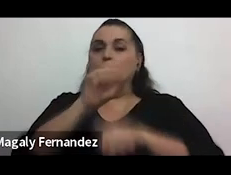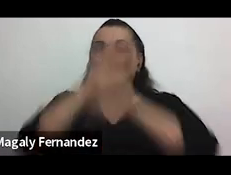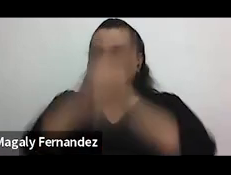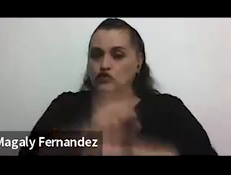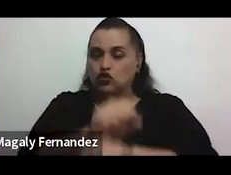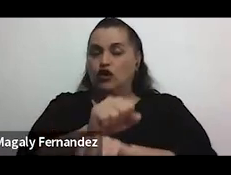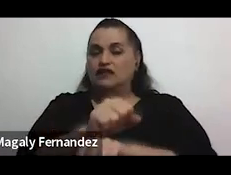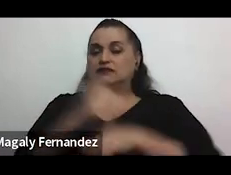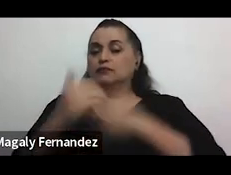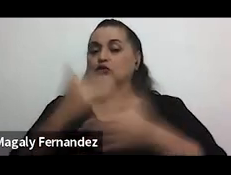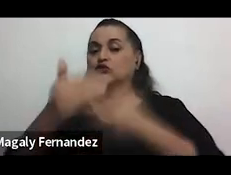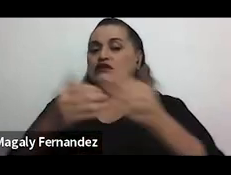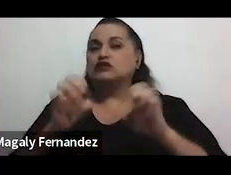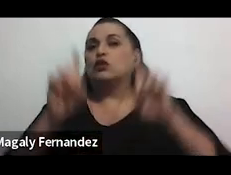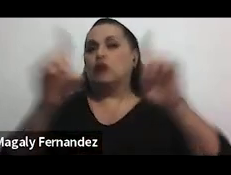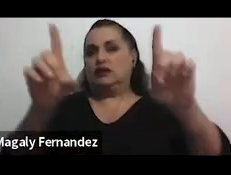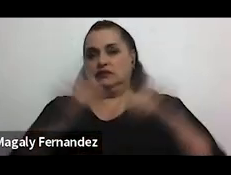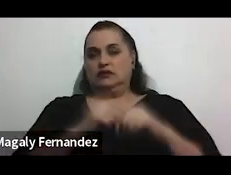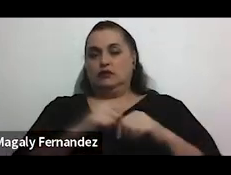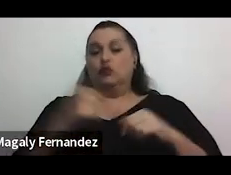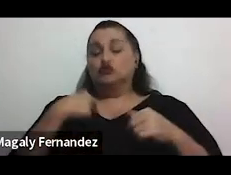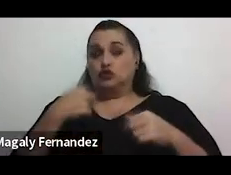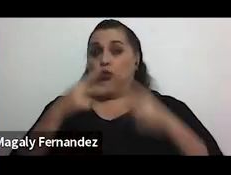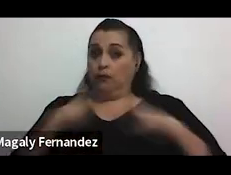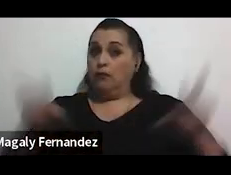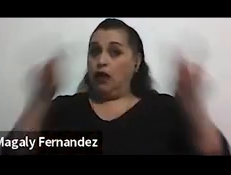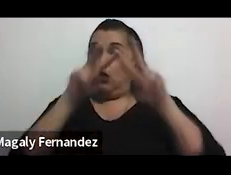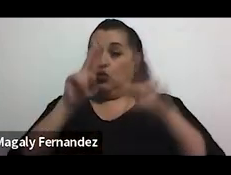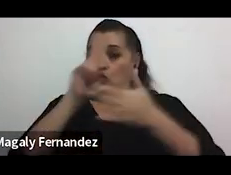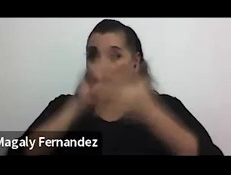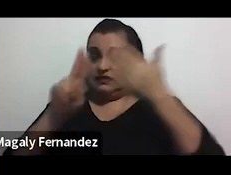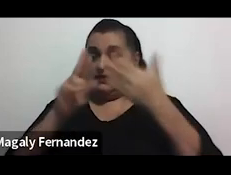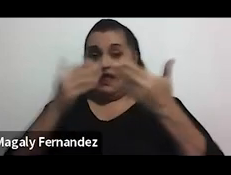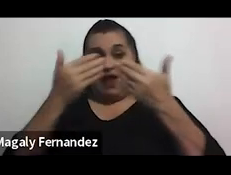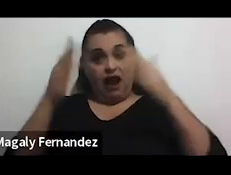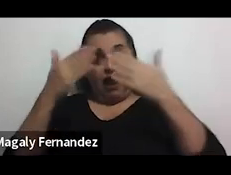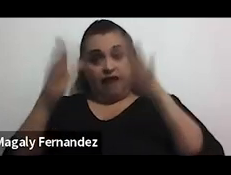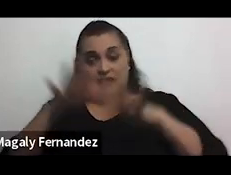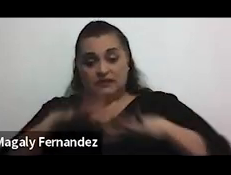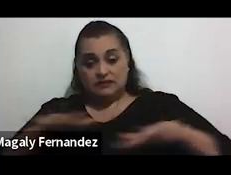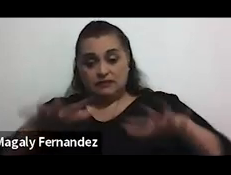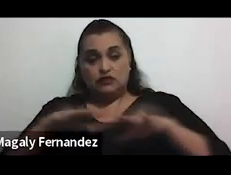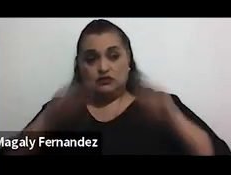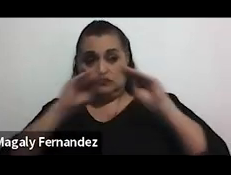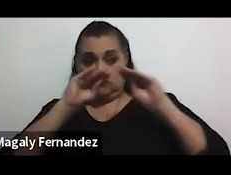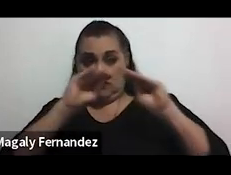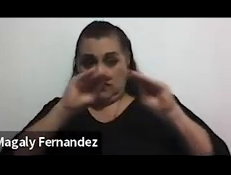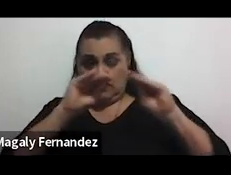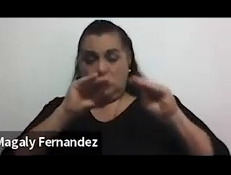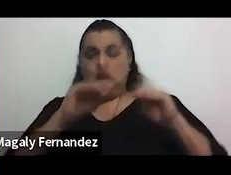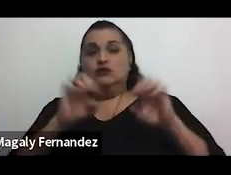y valoro mucho que la universidad habilite esos espacios precisamente formativos educativos respecto a los temas